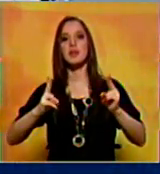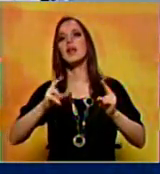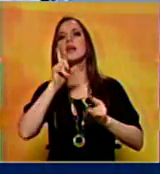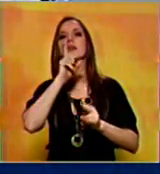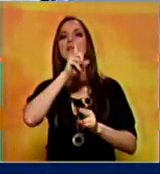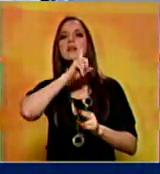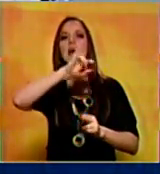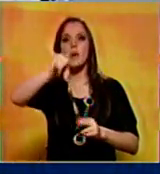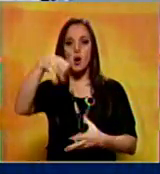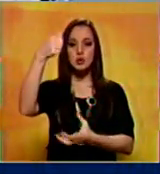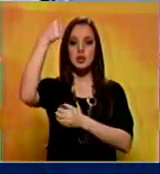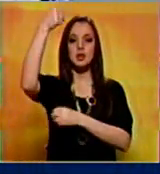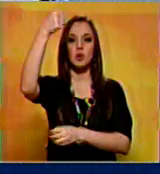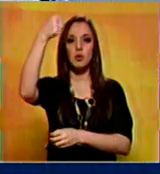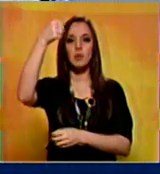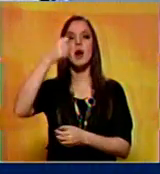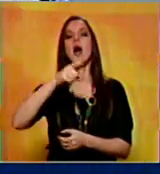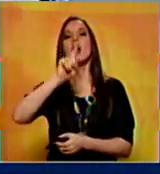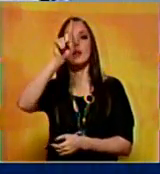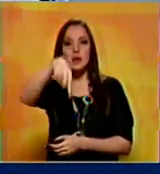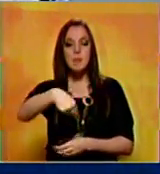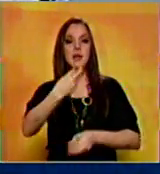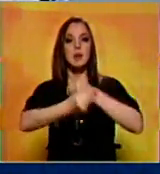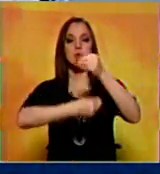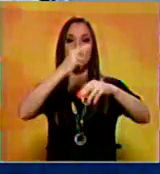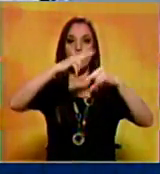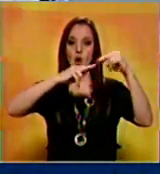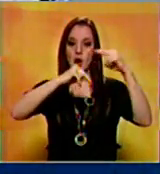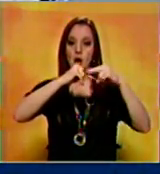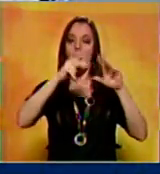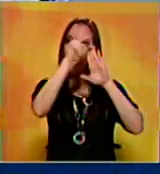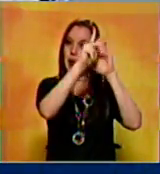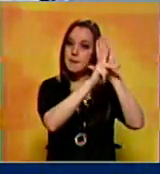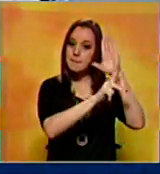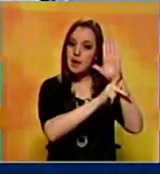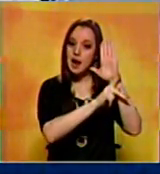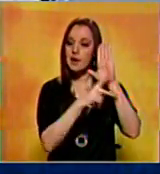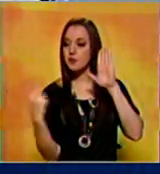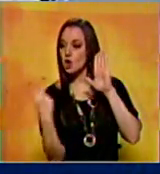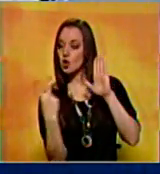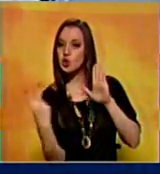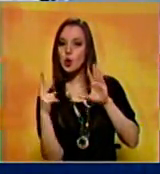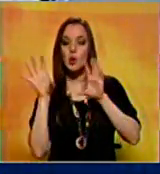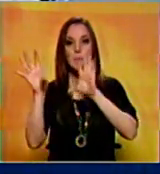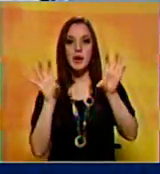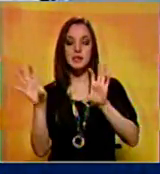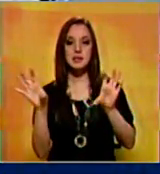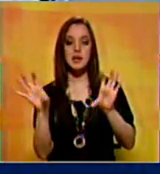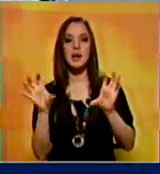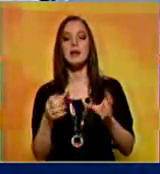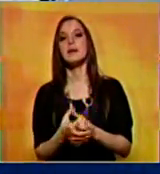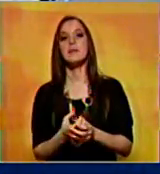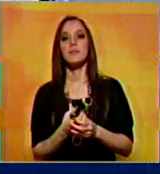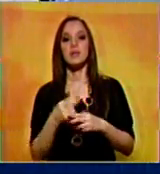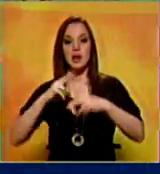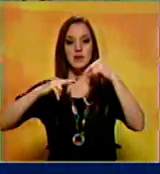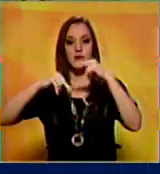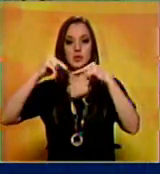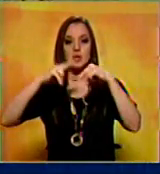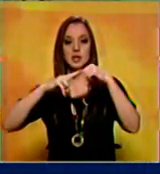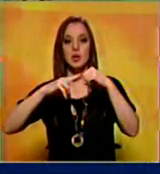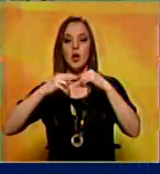elaborando el plan binacional de mantenimiento de la infraestructura